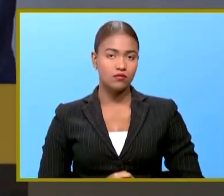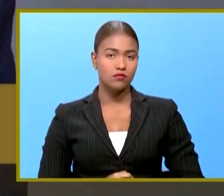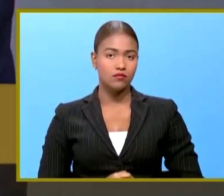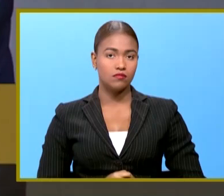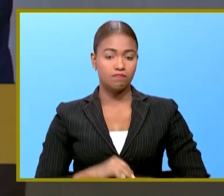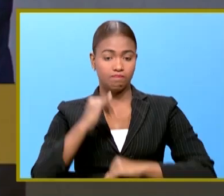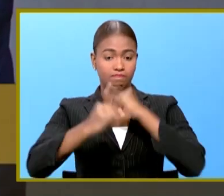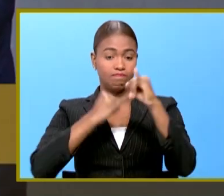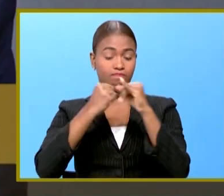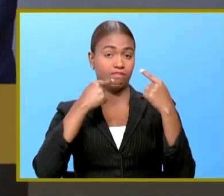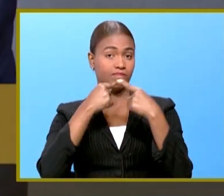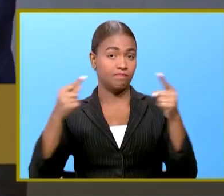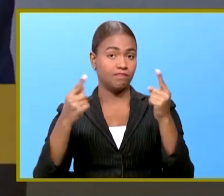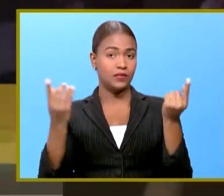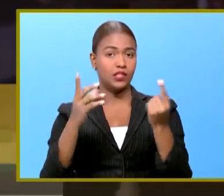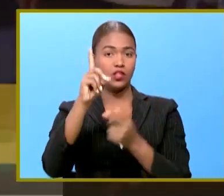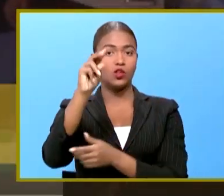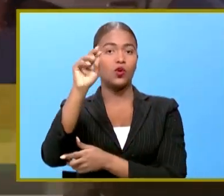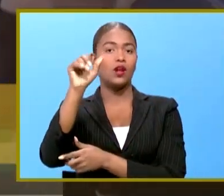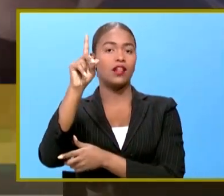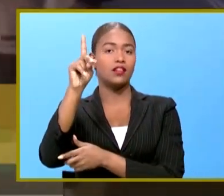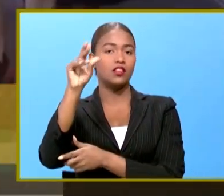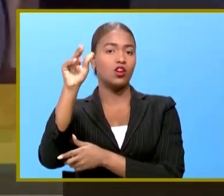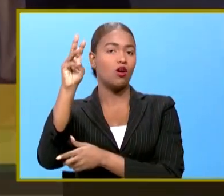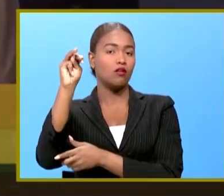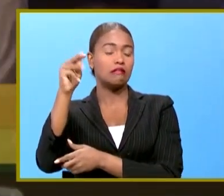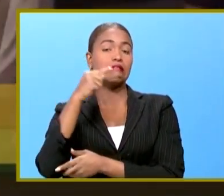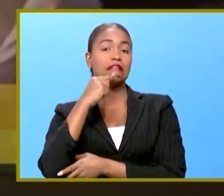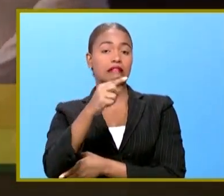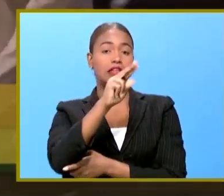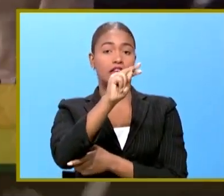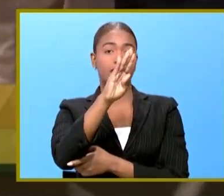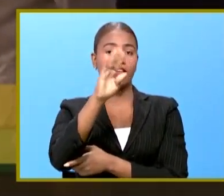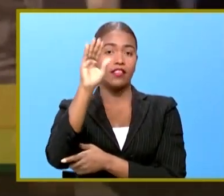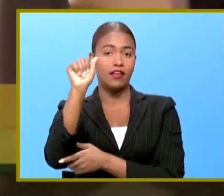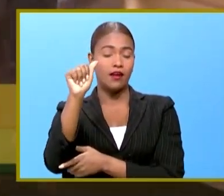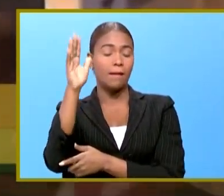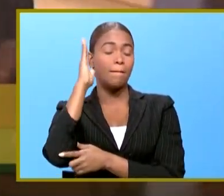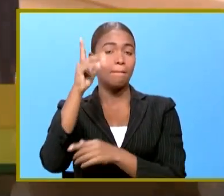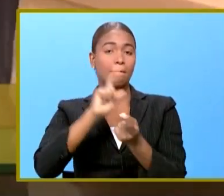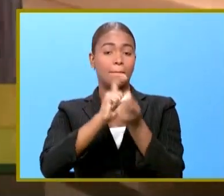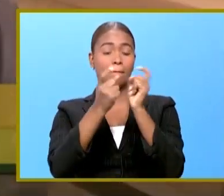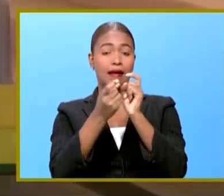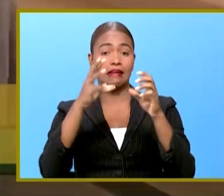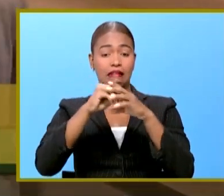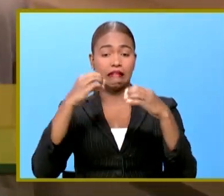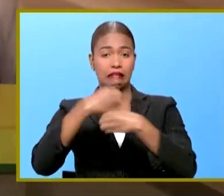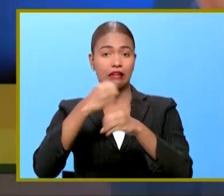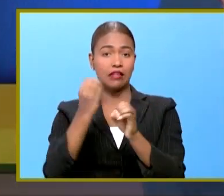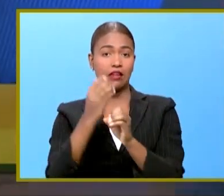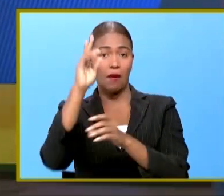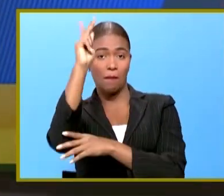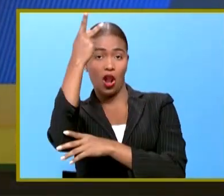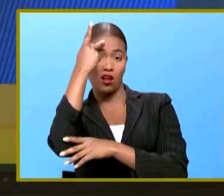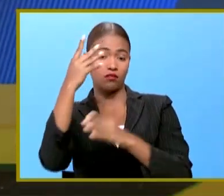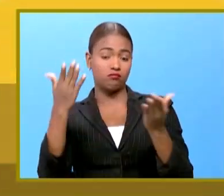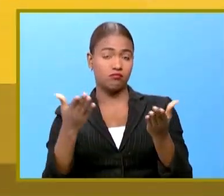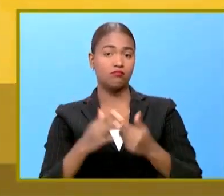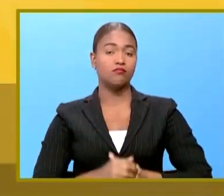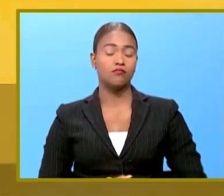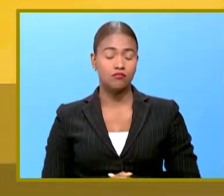En las internacionales, Donald Trump advierte que la NBA se ha convertido en una organización política.